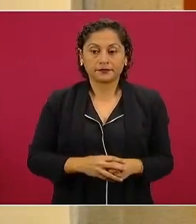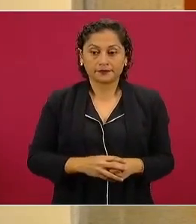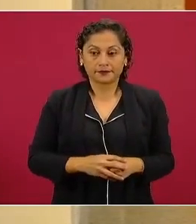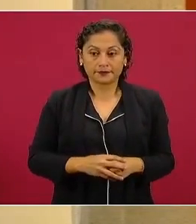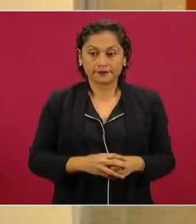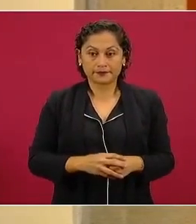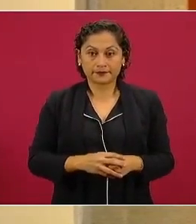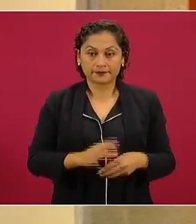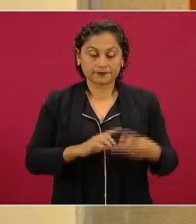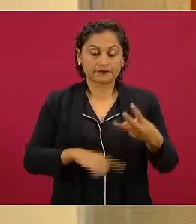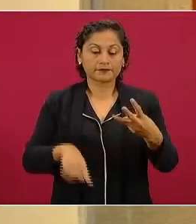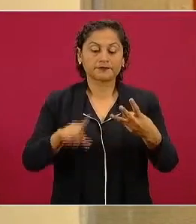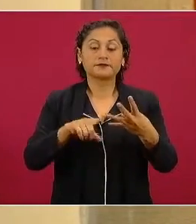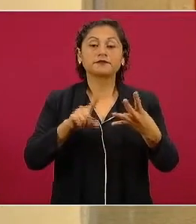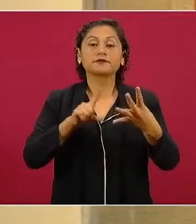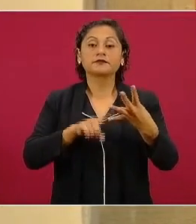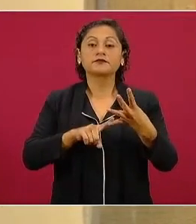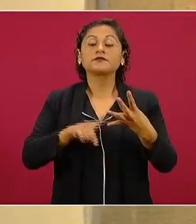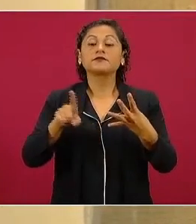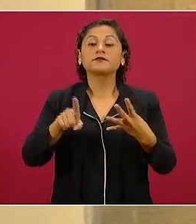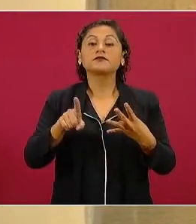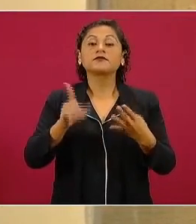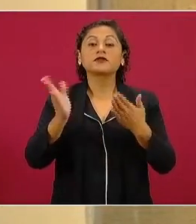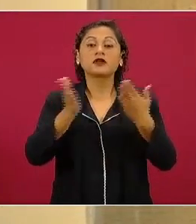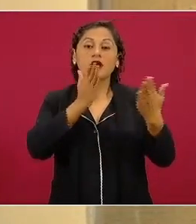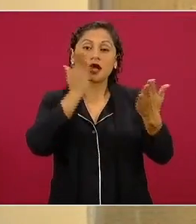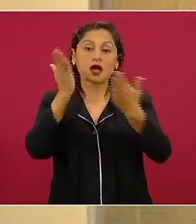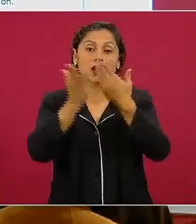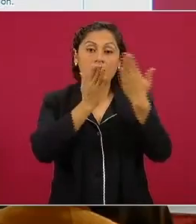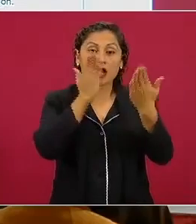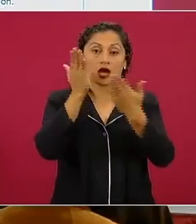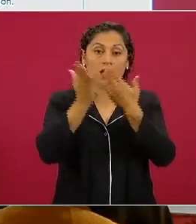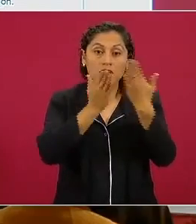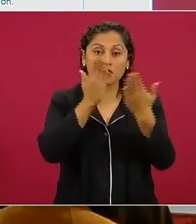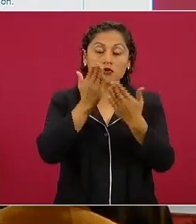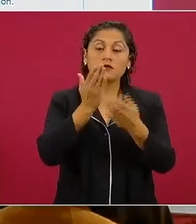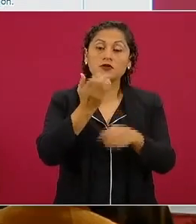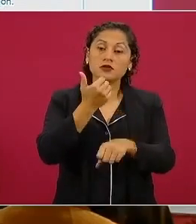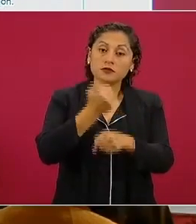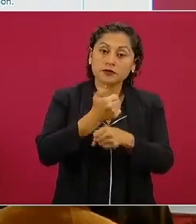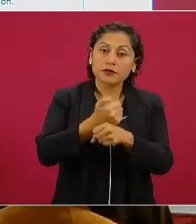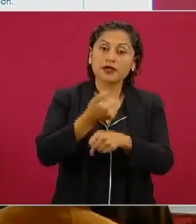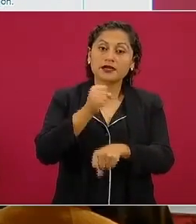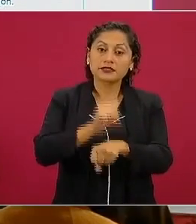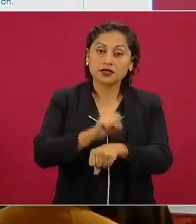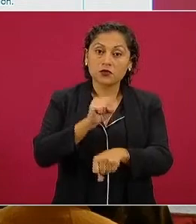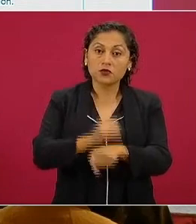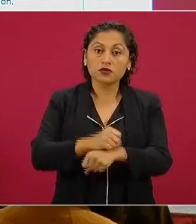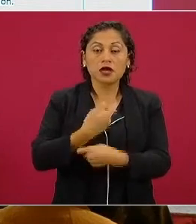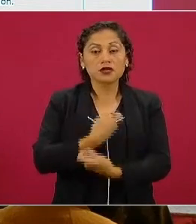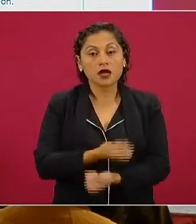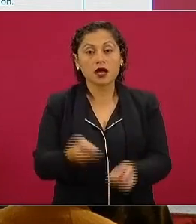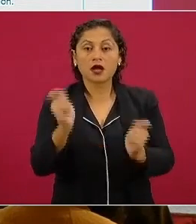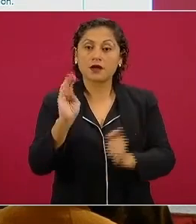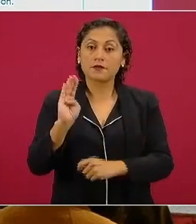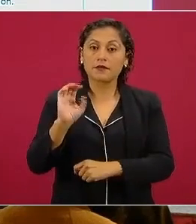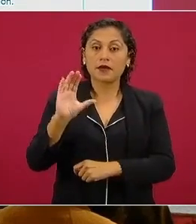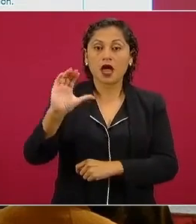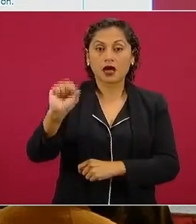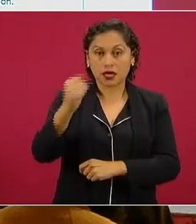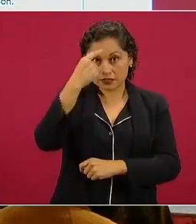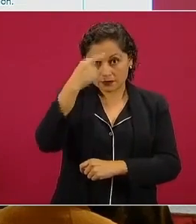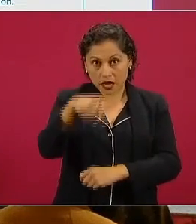Los estudiantes de primaria y secundaria que provengan de familias de escasos recursos económicos recibirán becas educativas, cumplido,